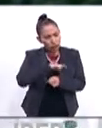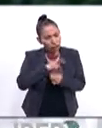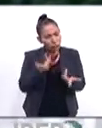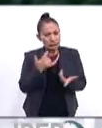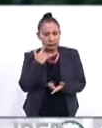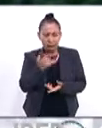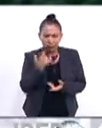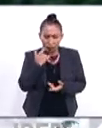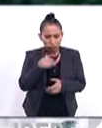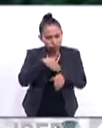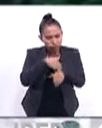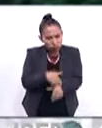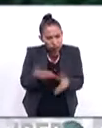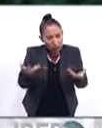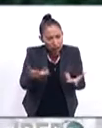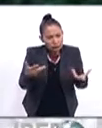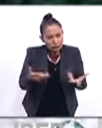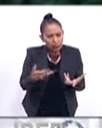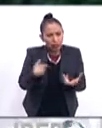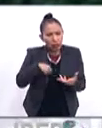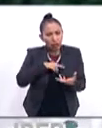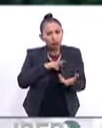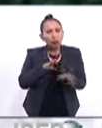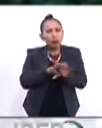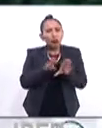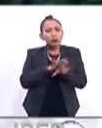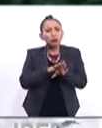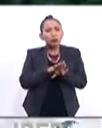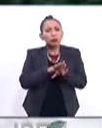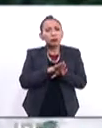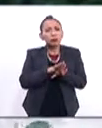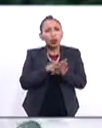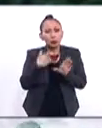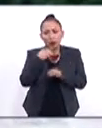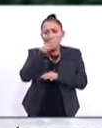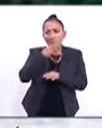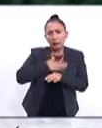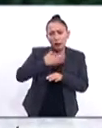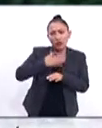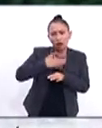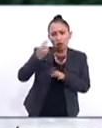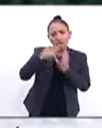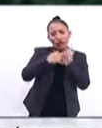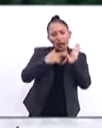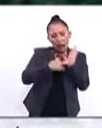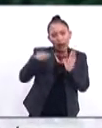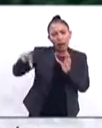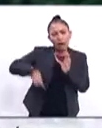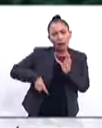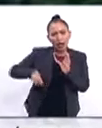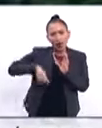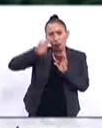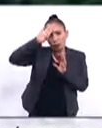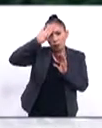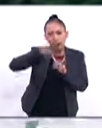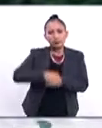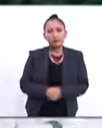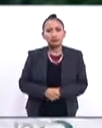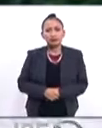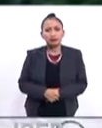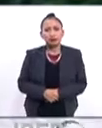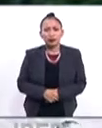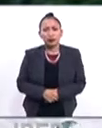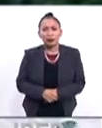tratado y hemos cumplido esa como advertencia o requerimiento que nos hizo el gobierno de Cuba o sea